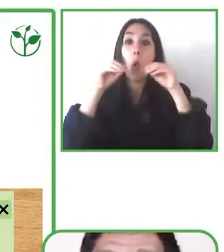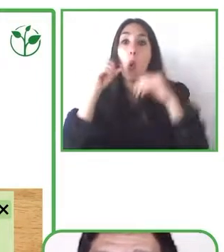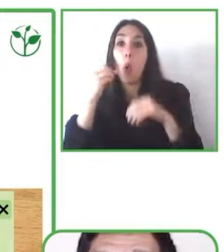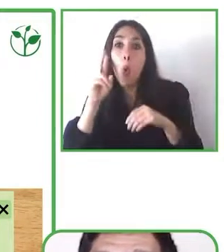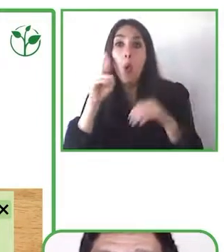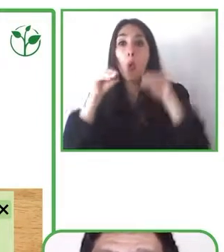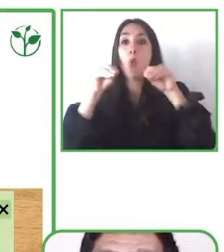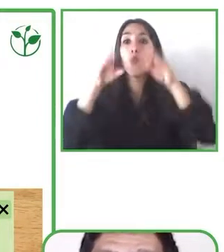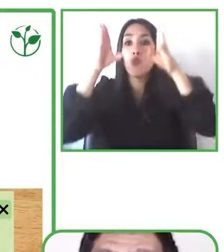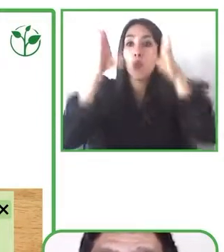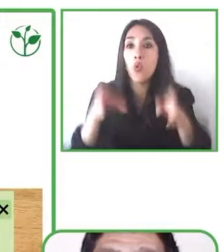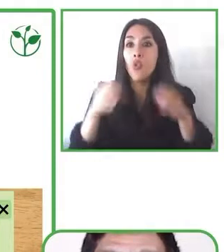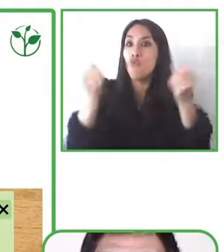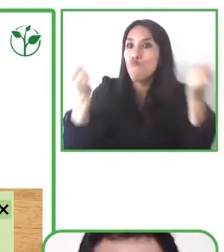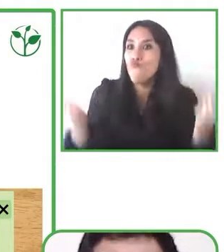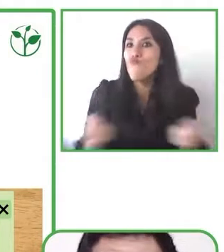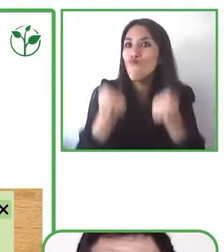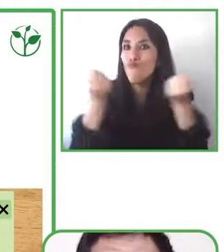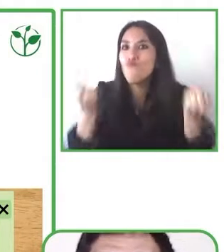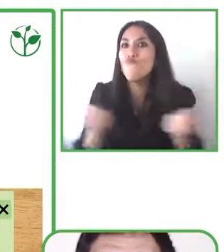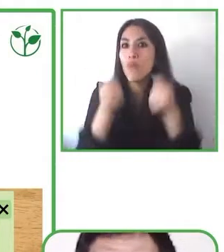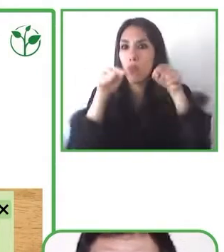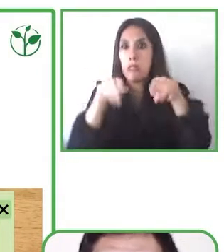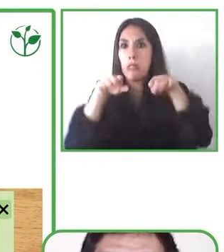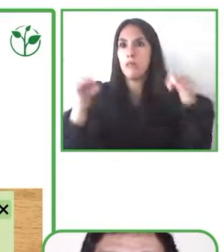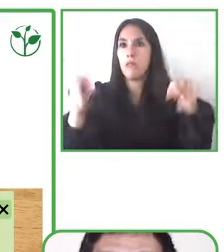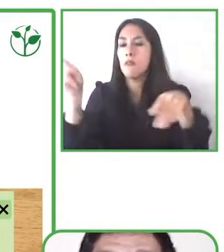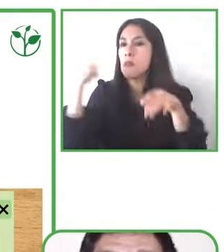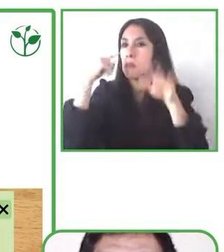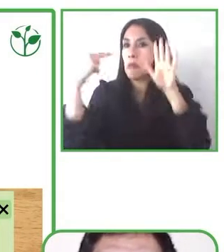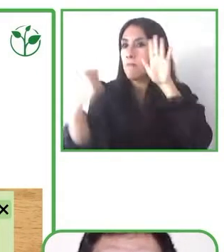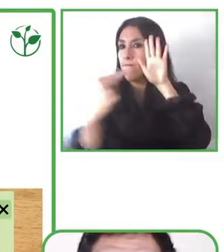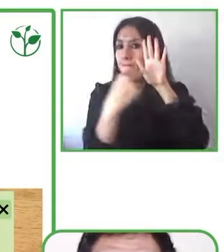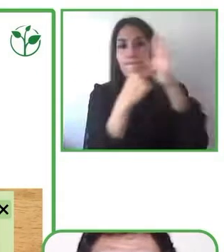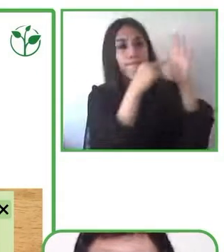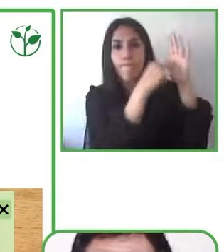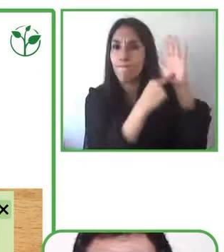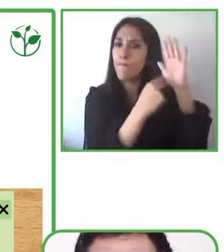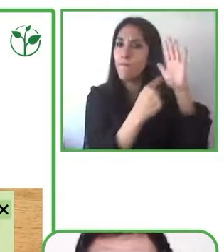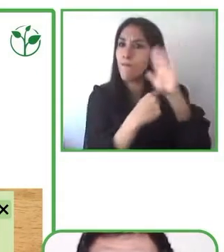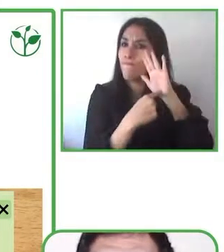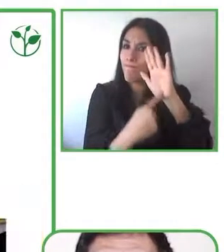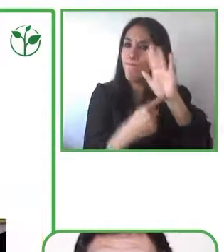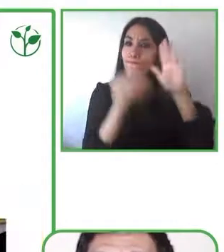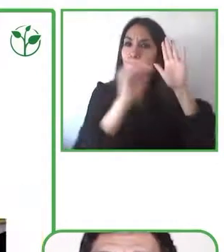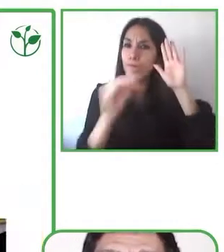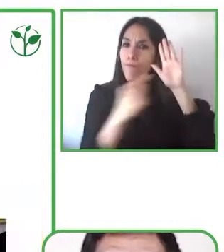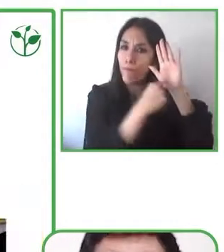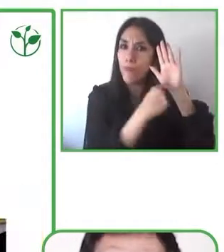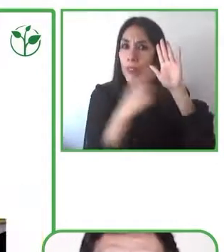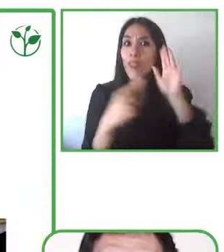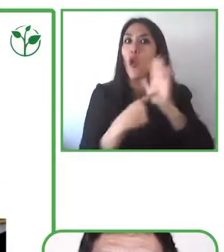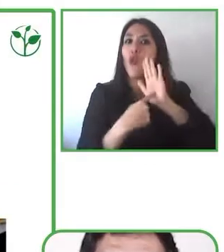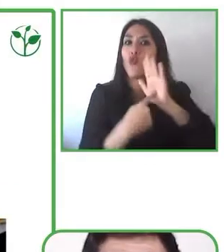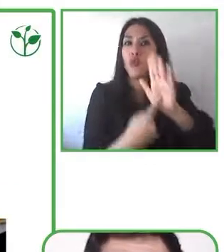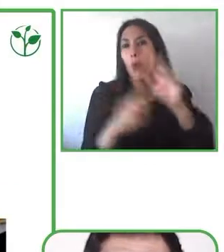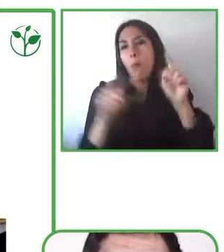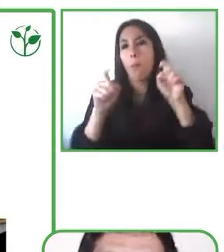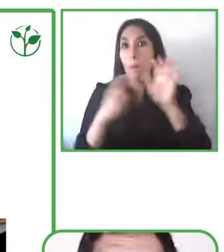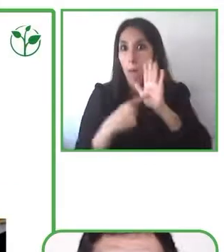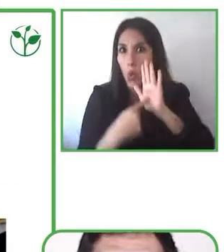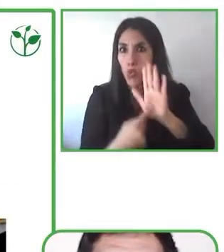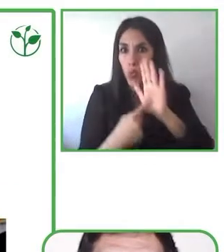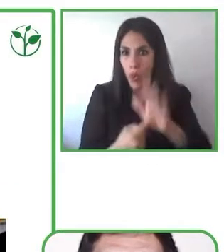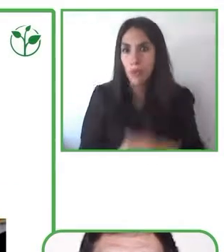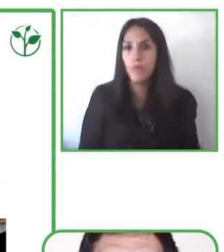entonces también de este modelo de transferencia de enseñanza de habilidades lectoras. Nosotros probamos la efectividad